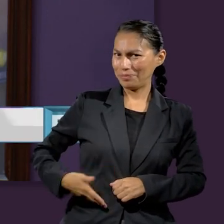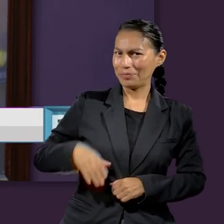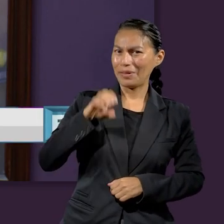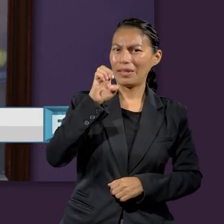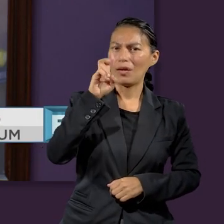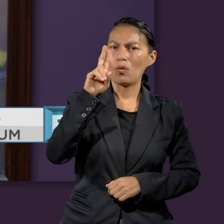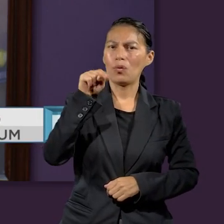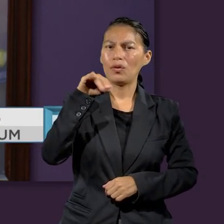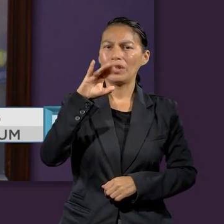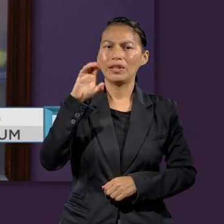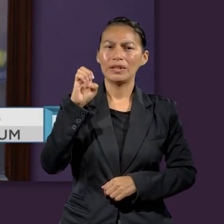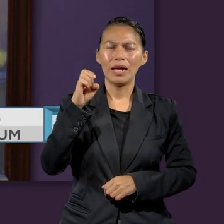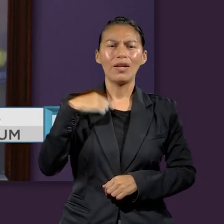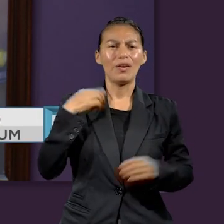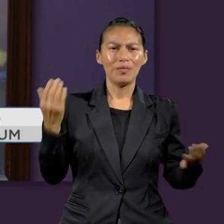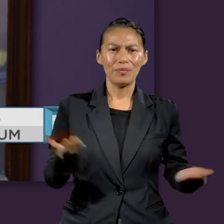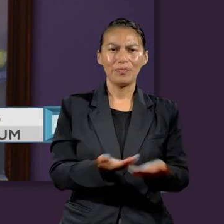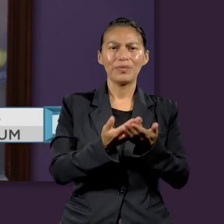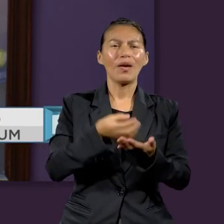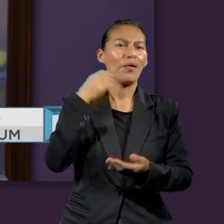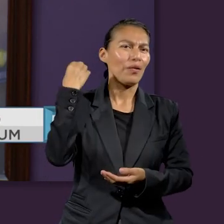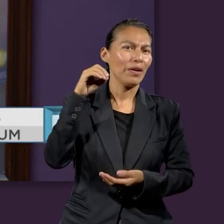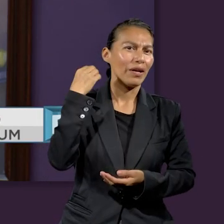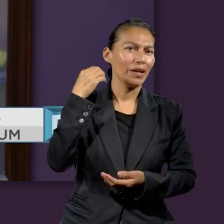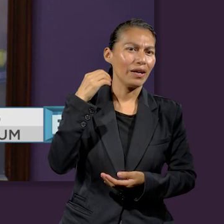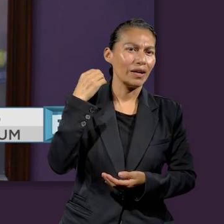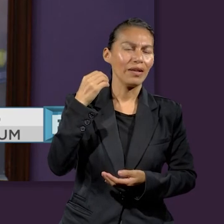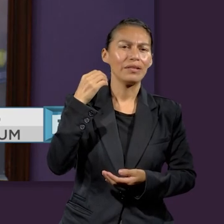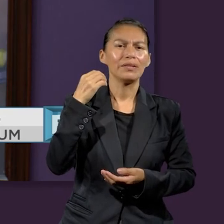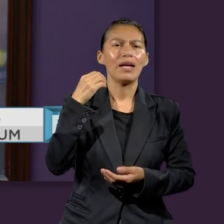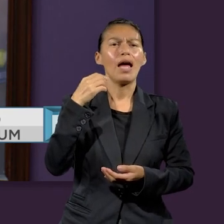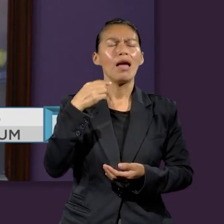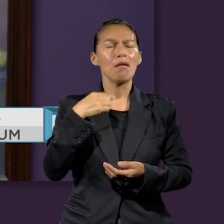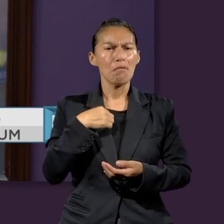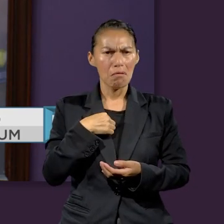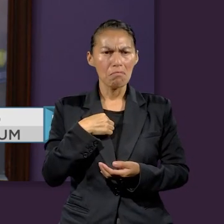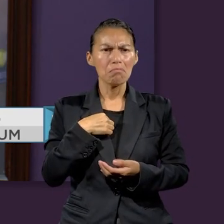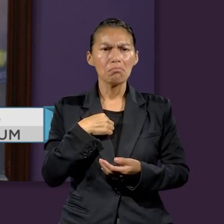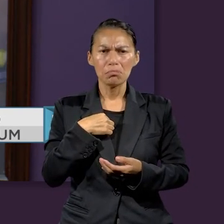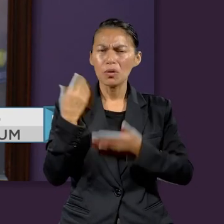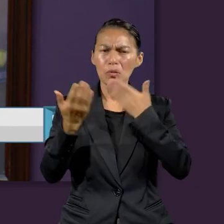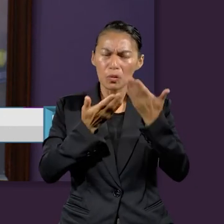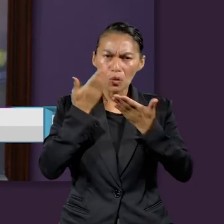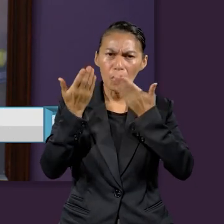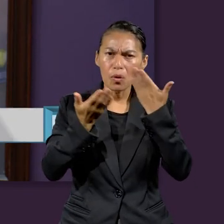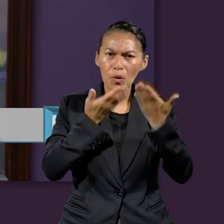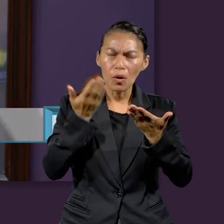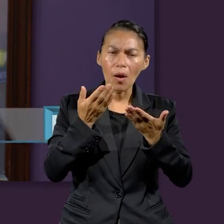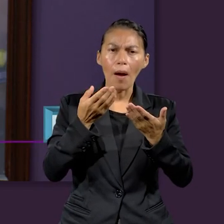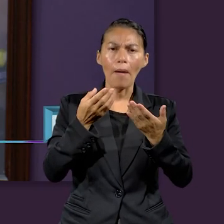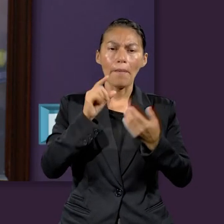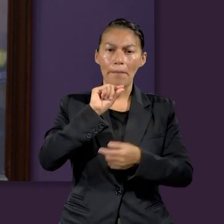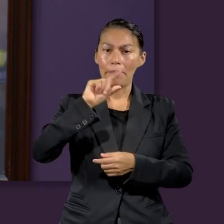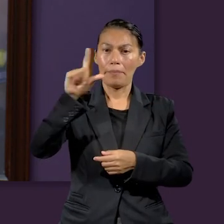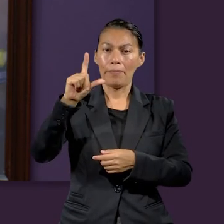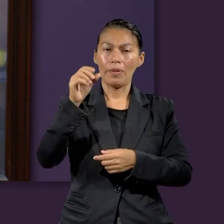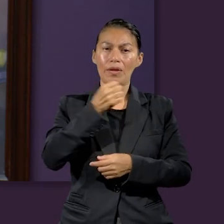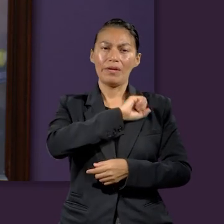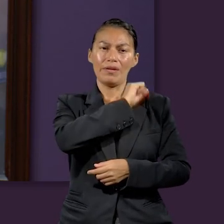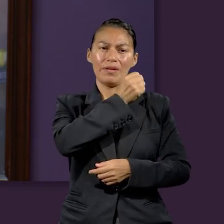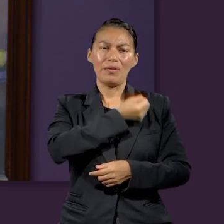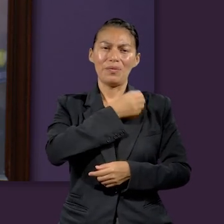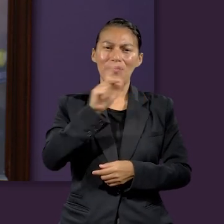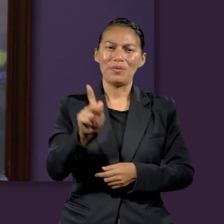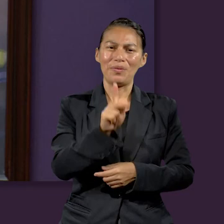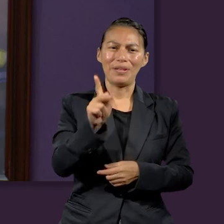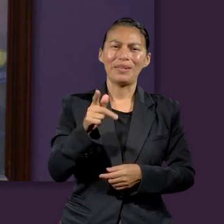es Eunice Santiago y vengo del Estado de Oaxaca, capital. Actualmente soy estudiante de la maestría en salud